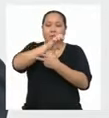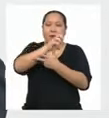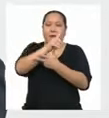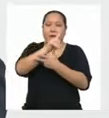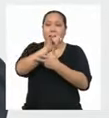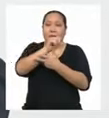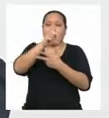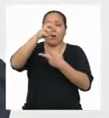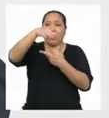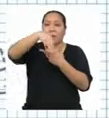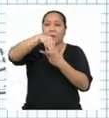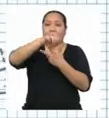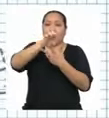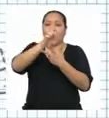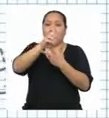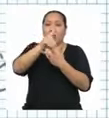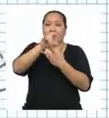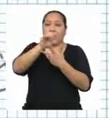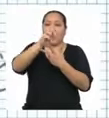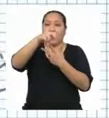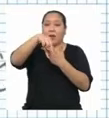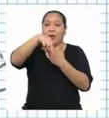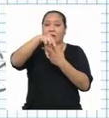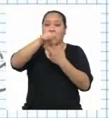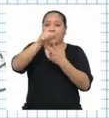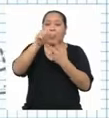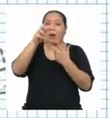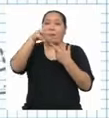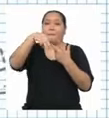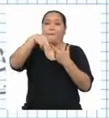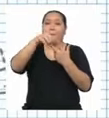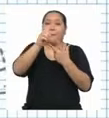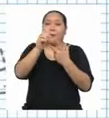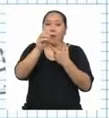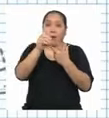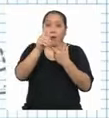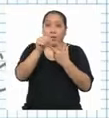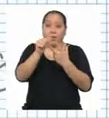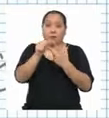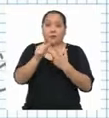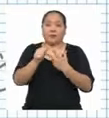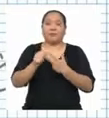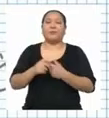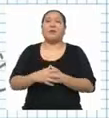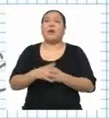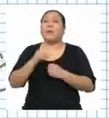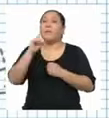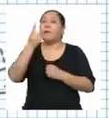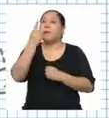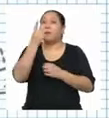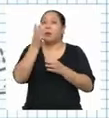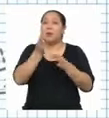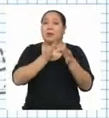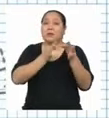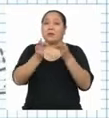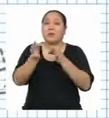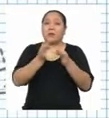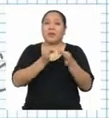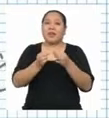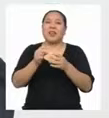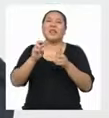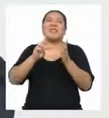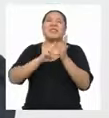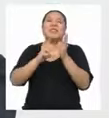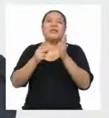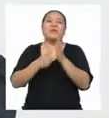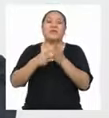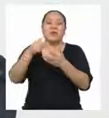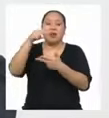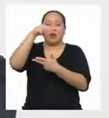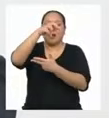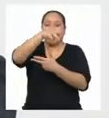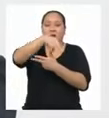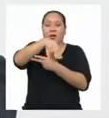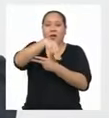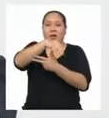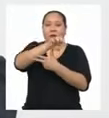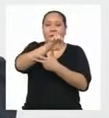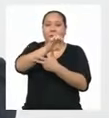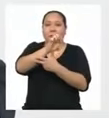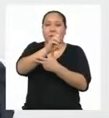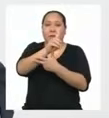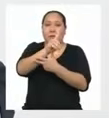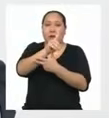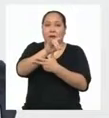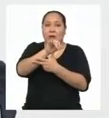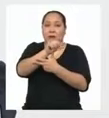y moda Pero vayamos en orden, primero explicaremos lo que es la media La media también es